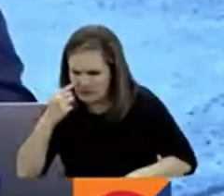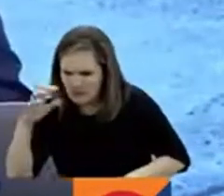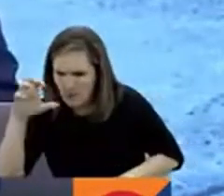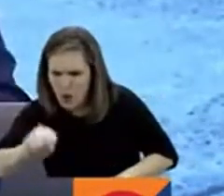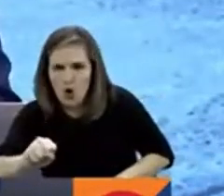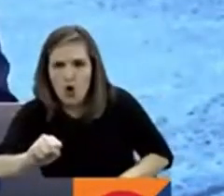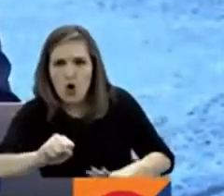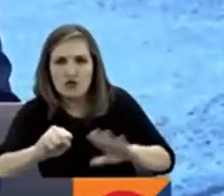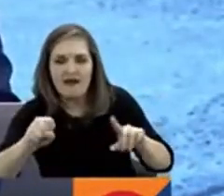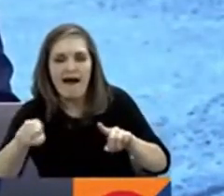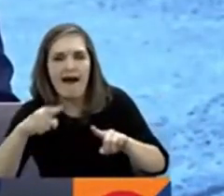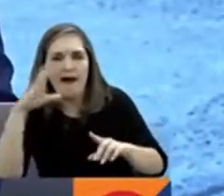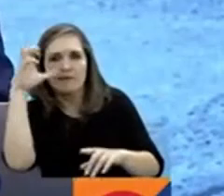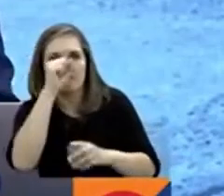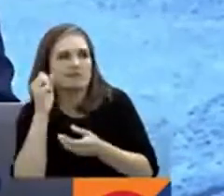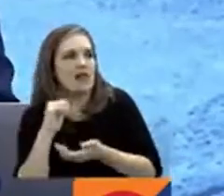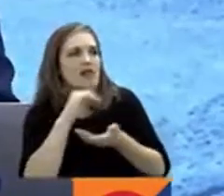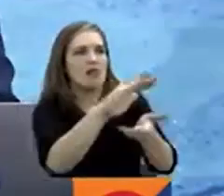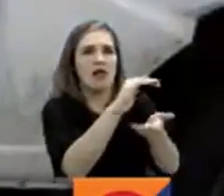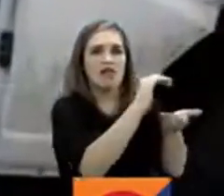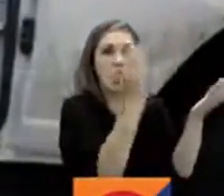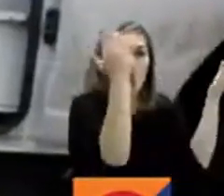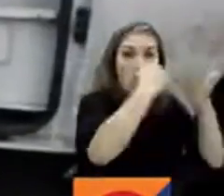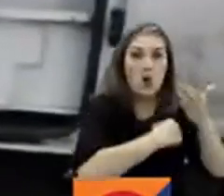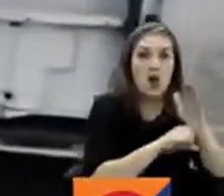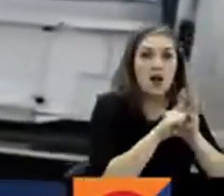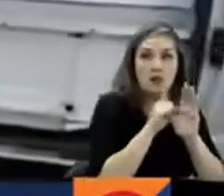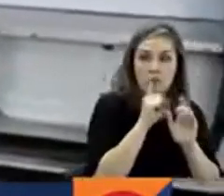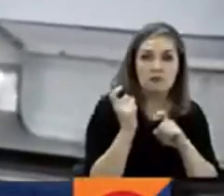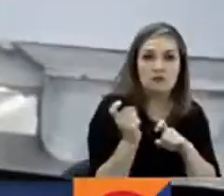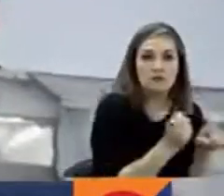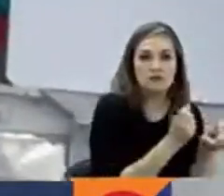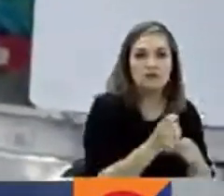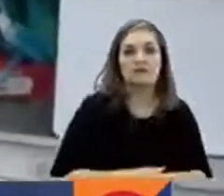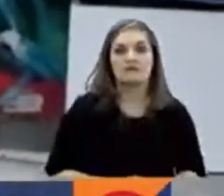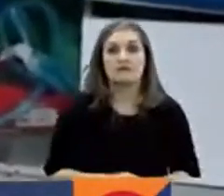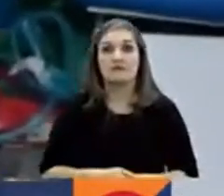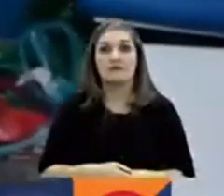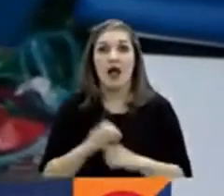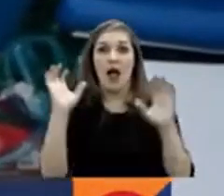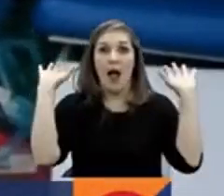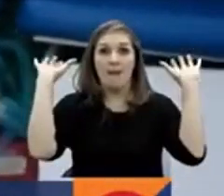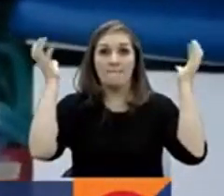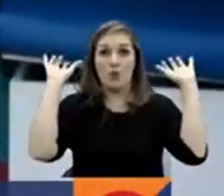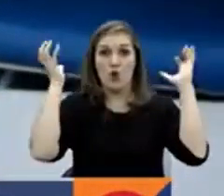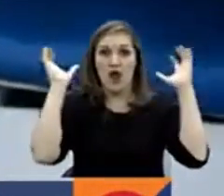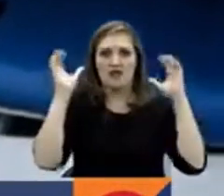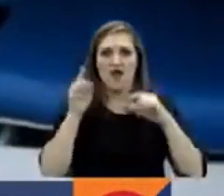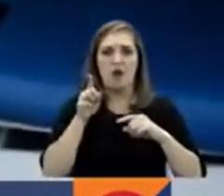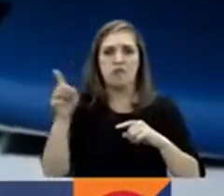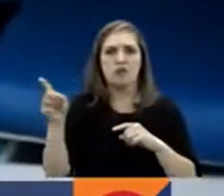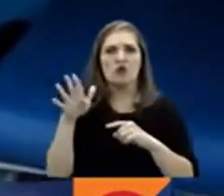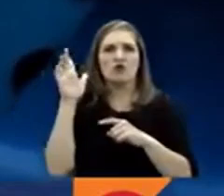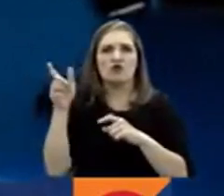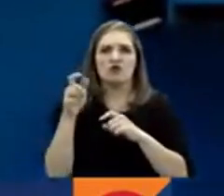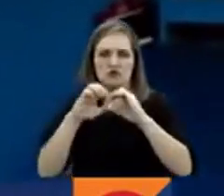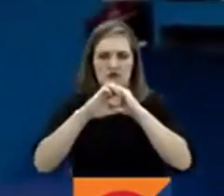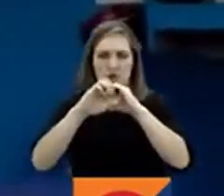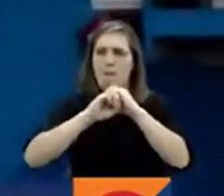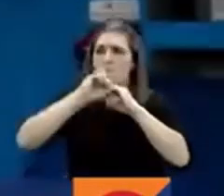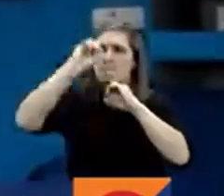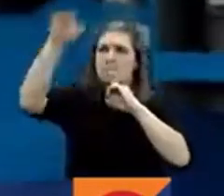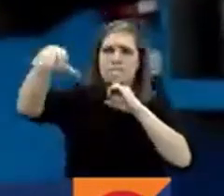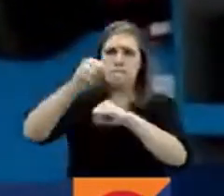operativo fueron capturadas tres personas. El vehículo llevaba granadas para mortero, proveedores, cartuchos de